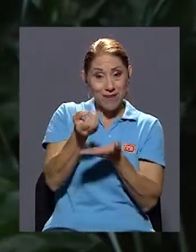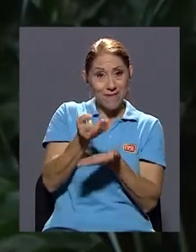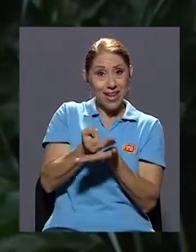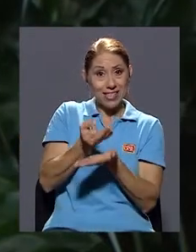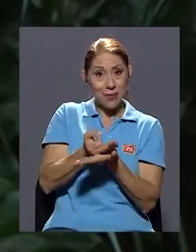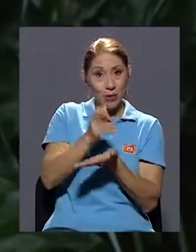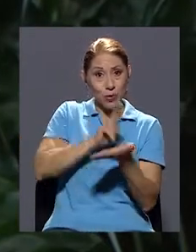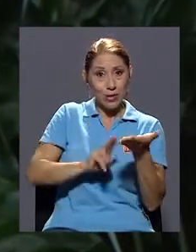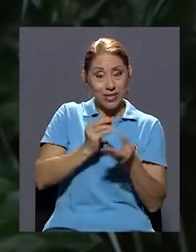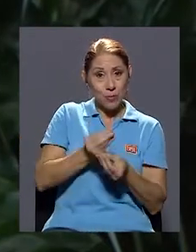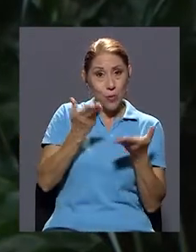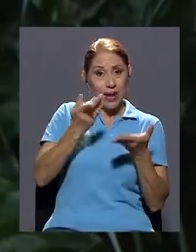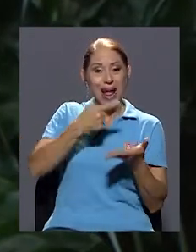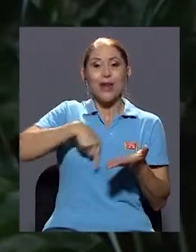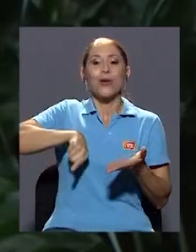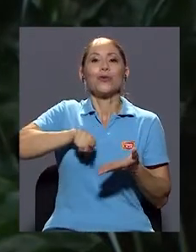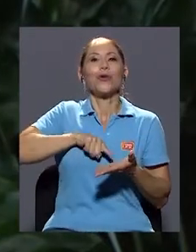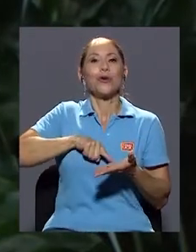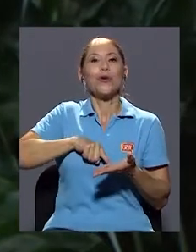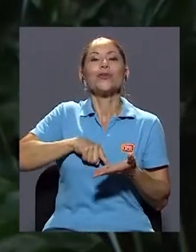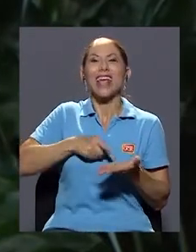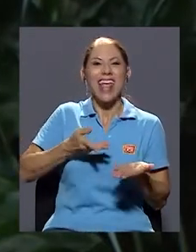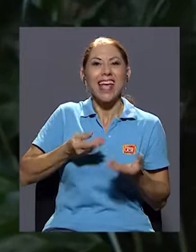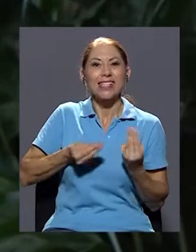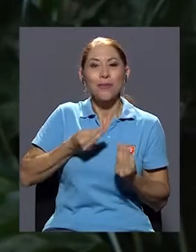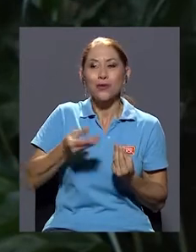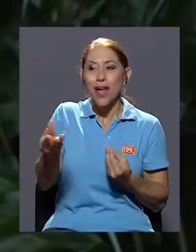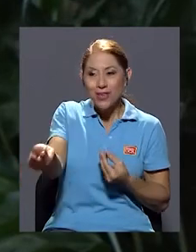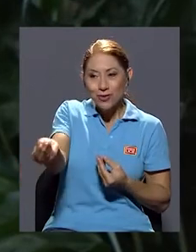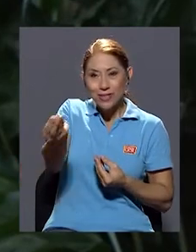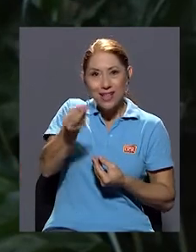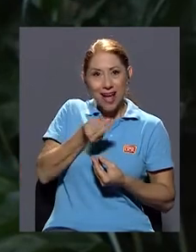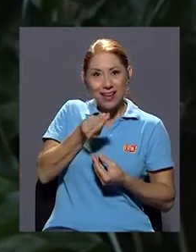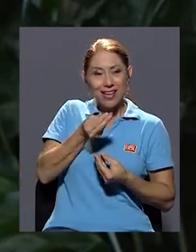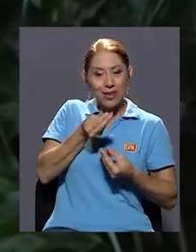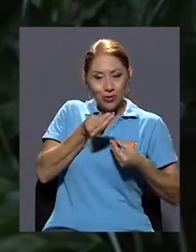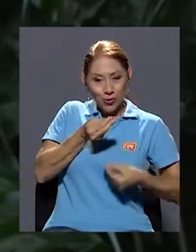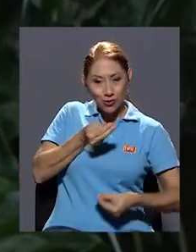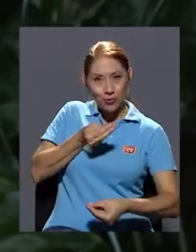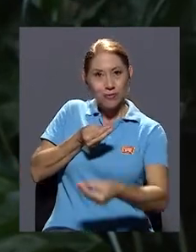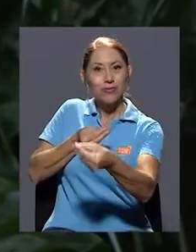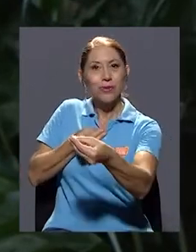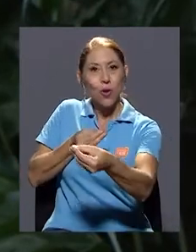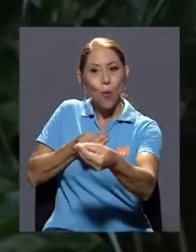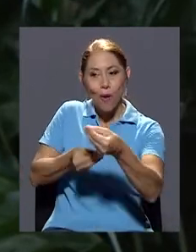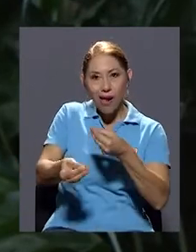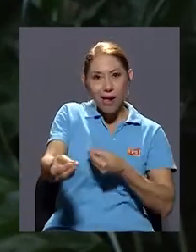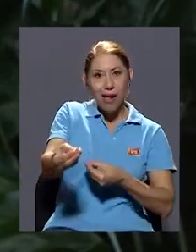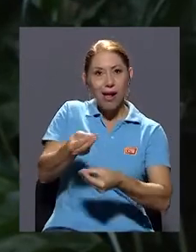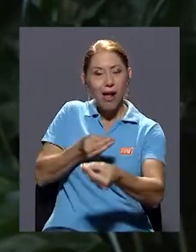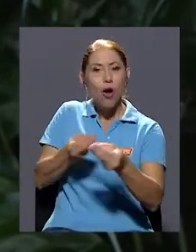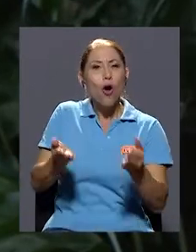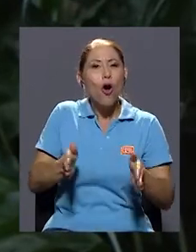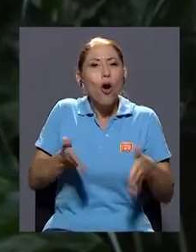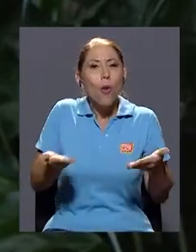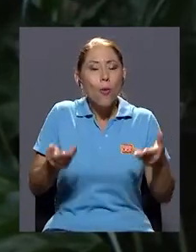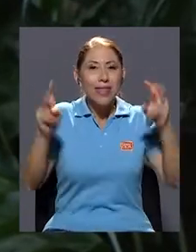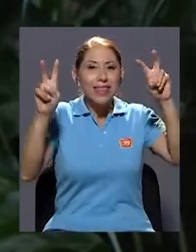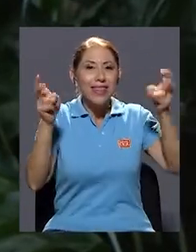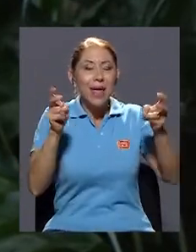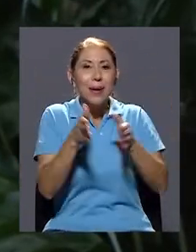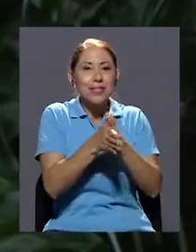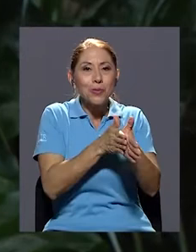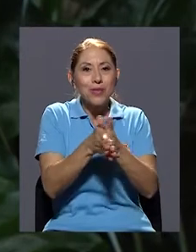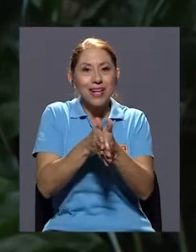dan a las universidades públicas, en este caso a la UCR. ¿Y en qué? En temas que le sean de utilidad. Entonces, no solamente